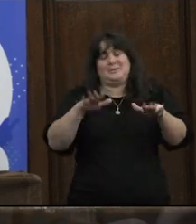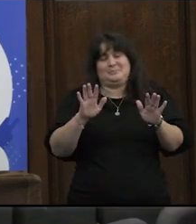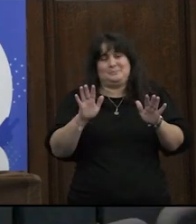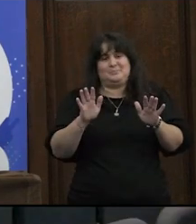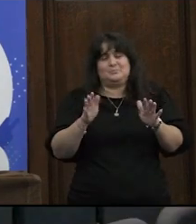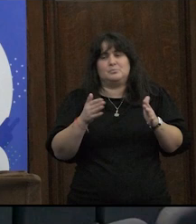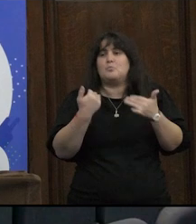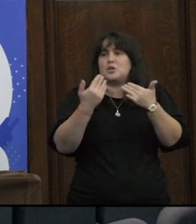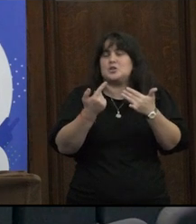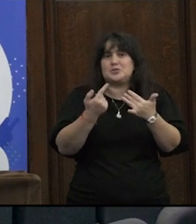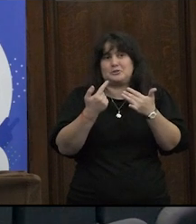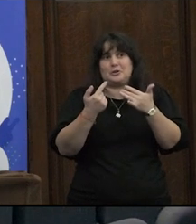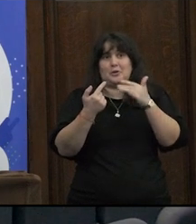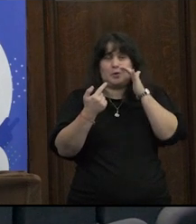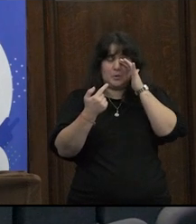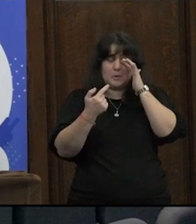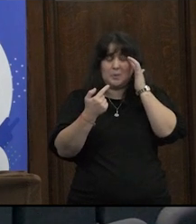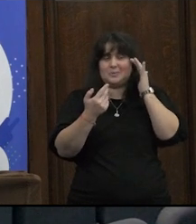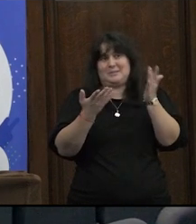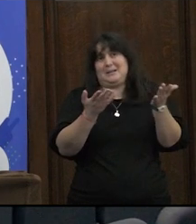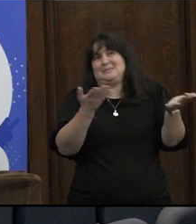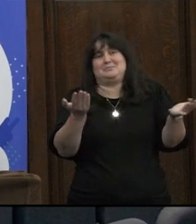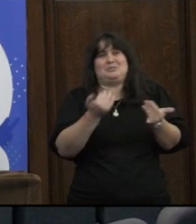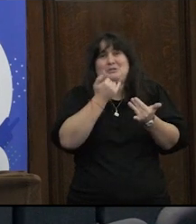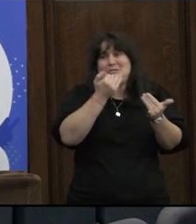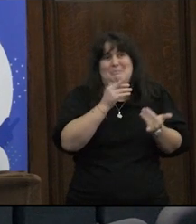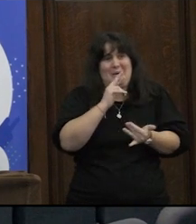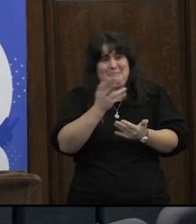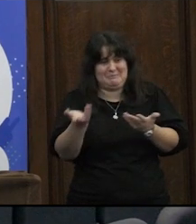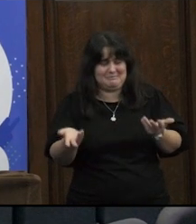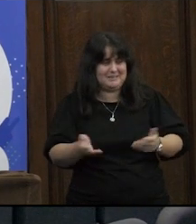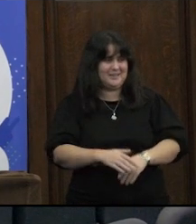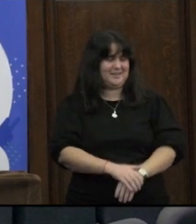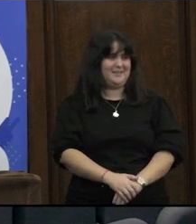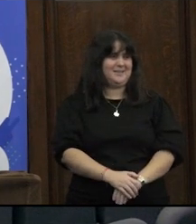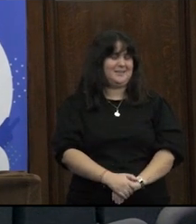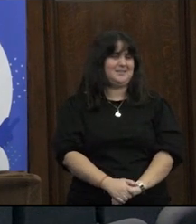pero bueno por eso traté de leer porque si no no sé dónde estaría